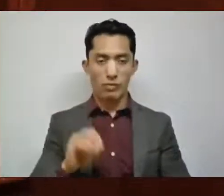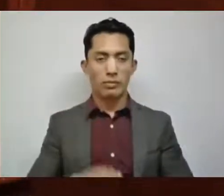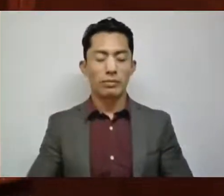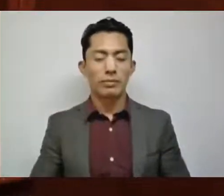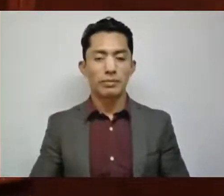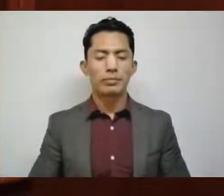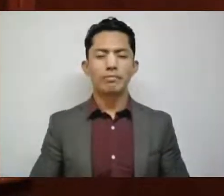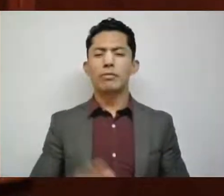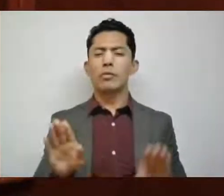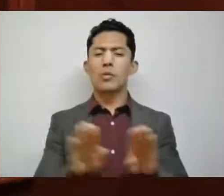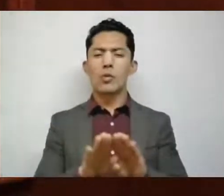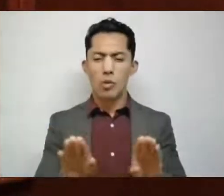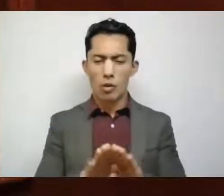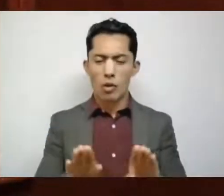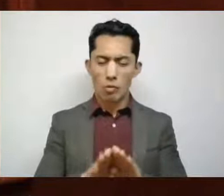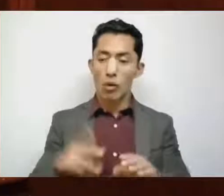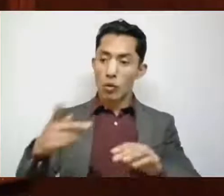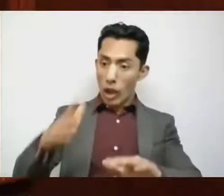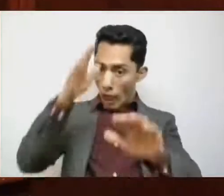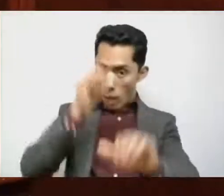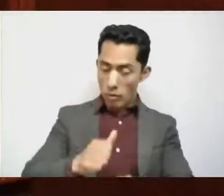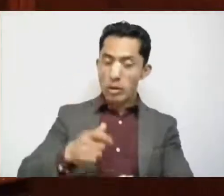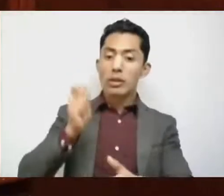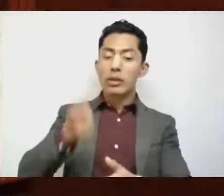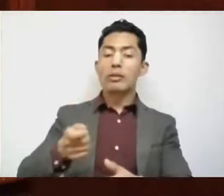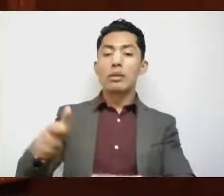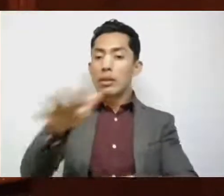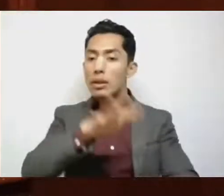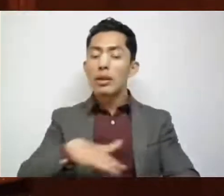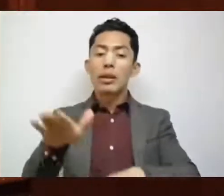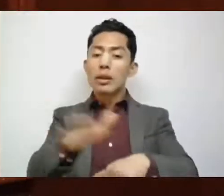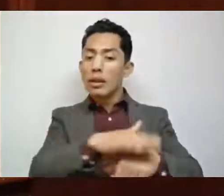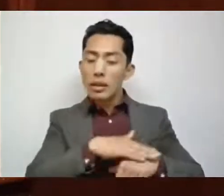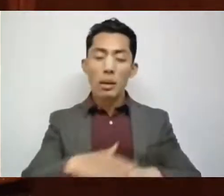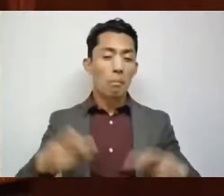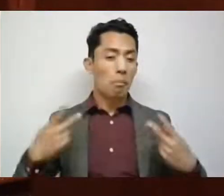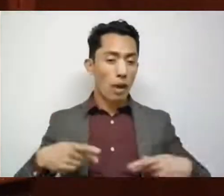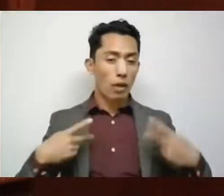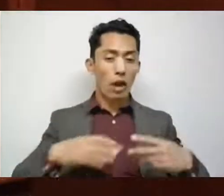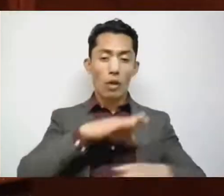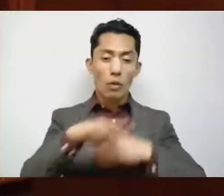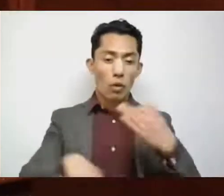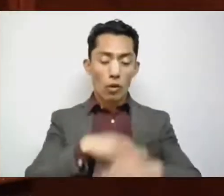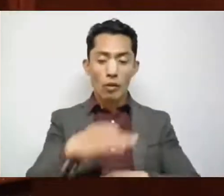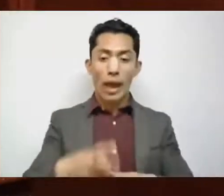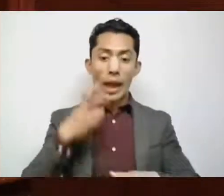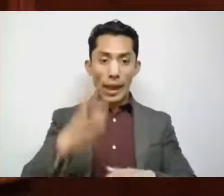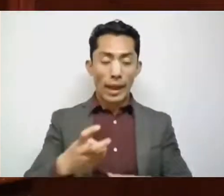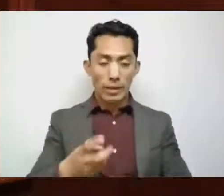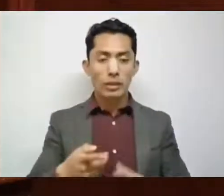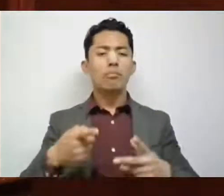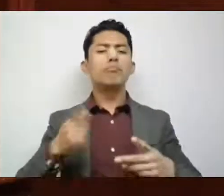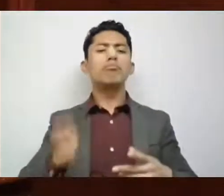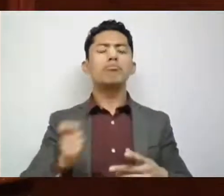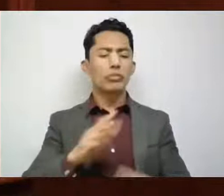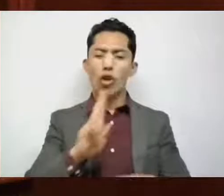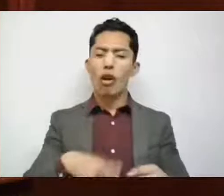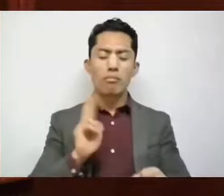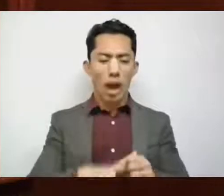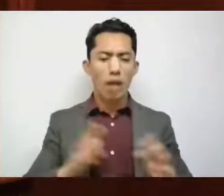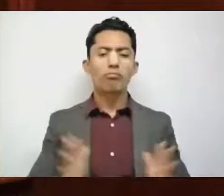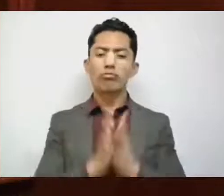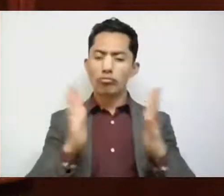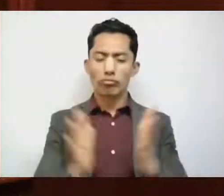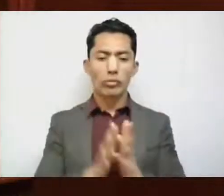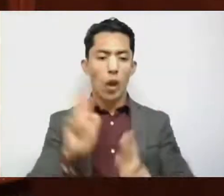mediante cuyo acuerdo se convoca a la ciudadanía a partir de este ejercicio democrático inédito